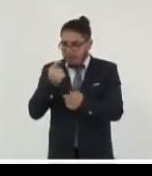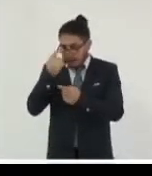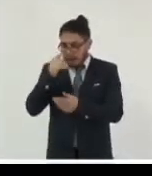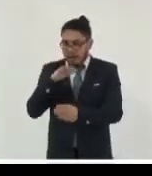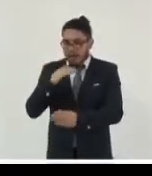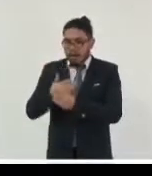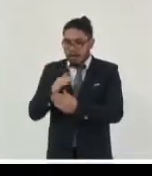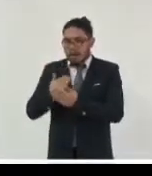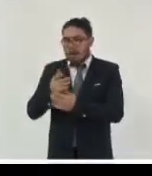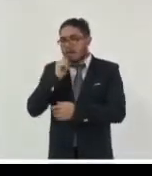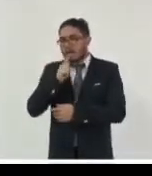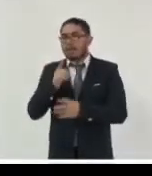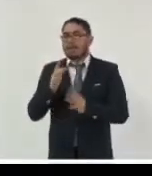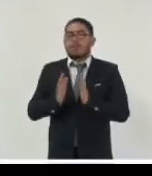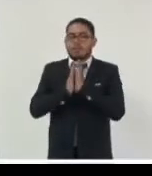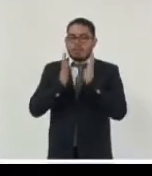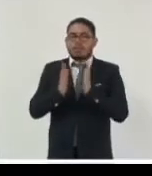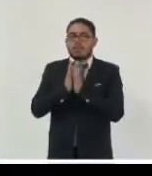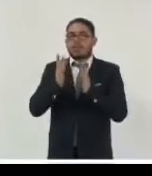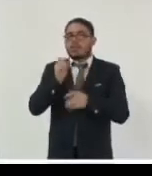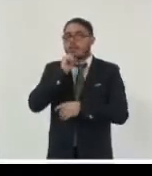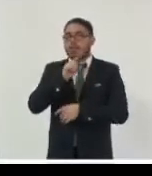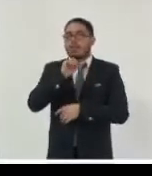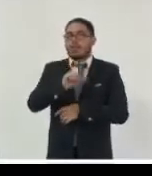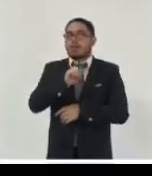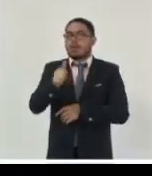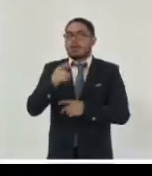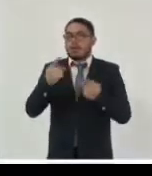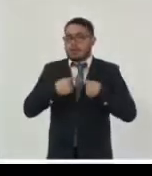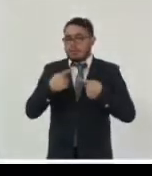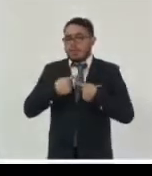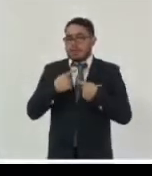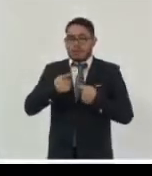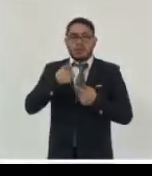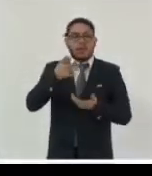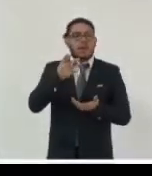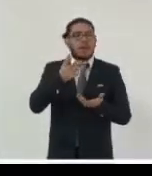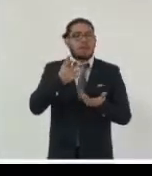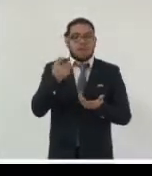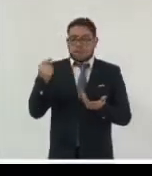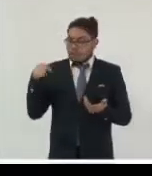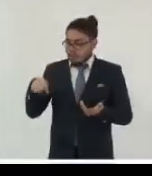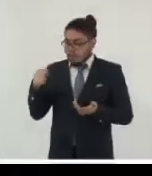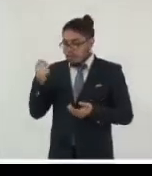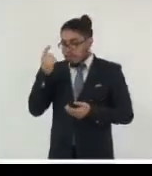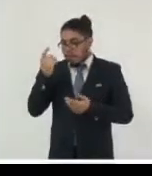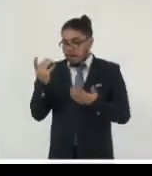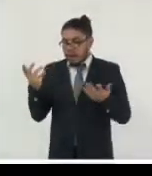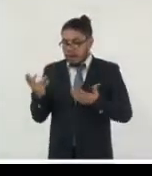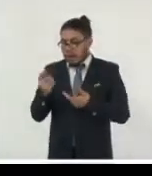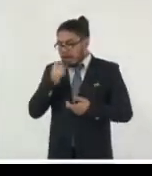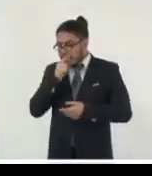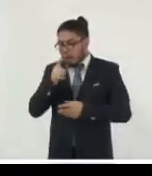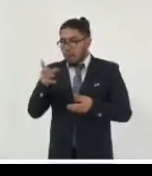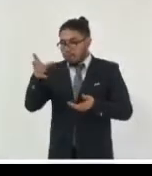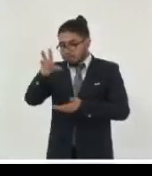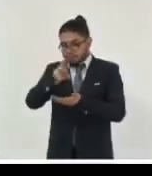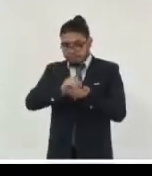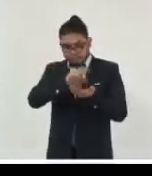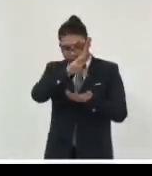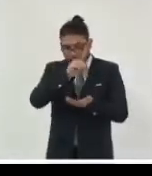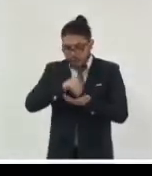de productores la ciudadanía y por supuesto sin desatender el derecho al conocimiento y después bueno